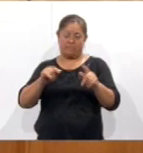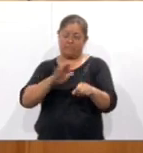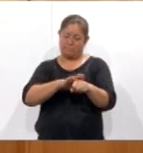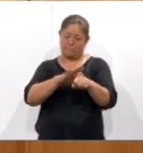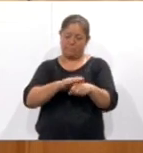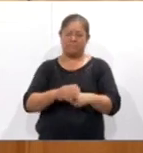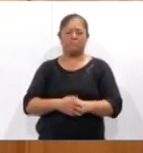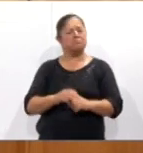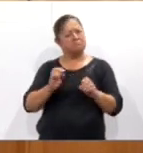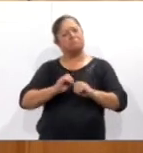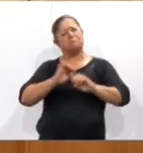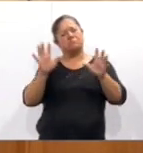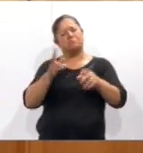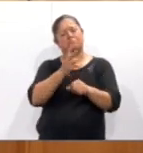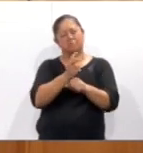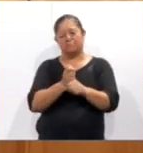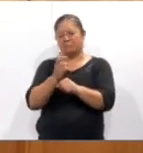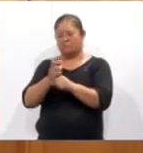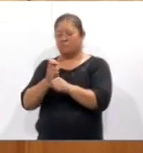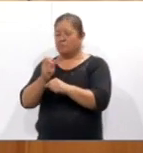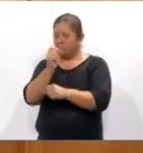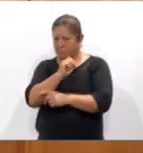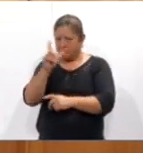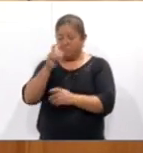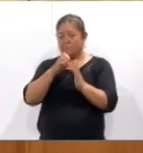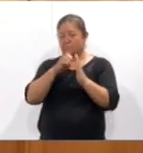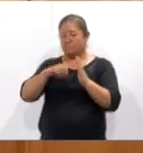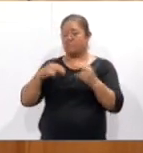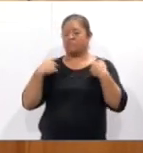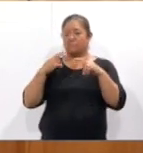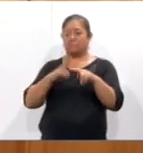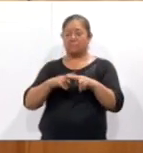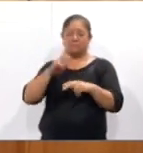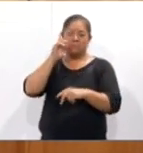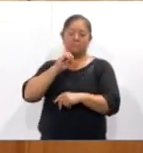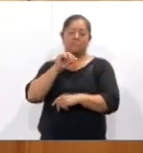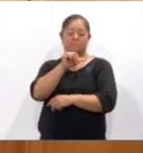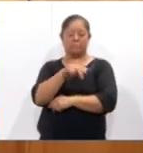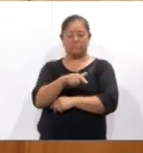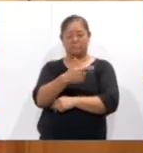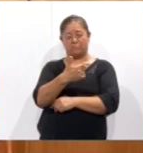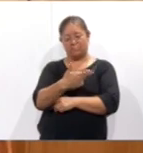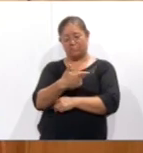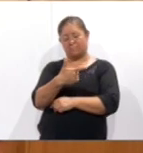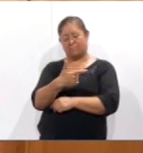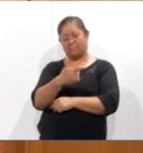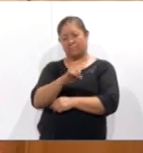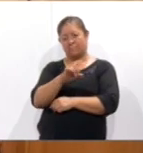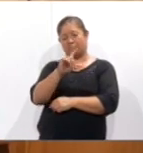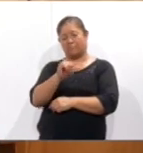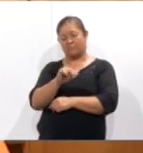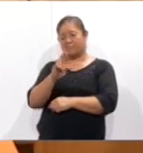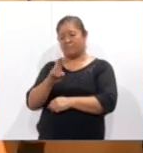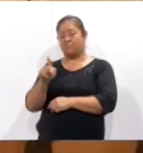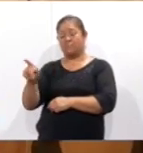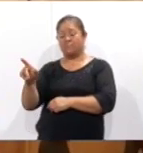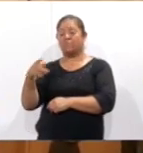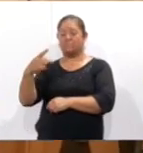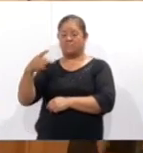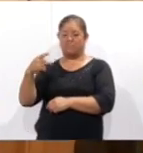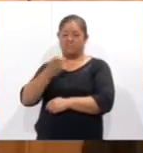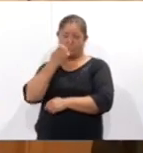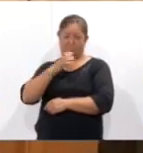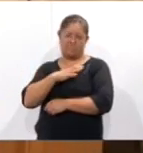¿por qué no? Con invitados especiales, como la maestra Ángela Ronquillo, que tiene igual su academia, junto con